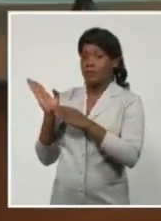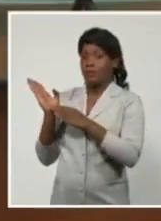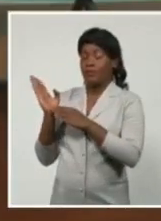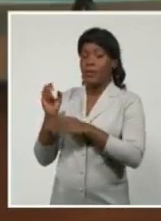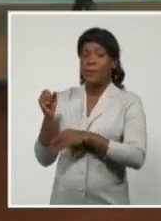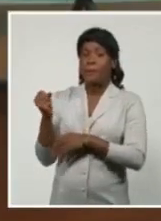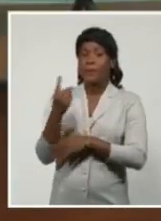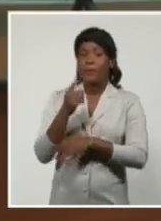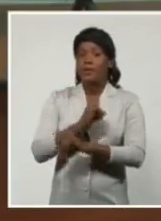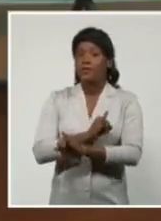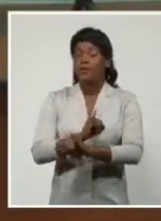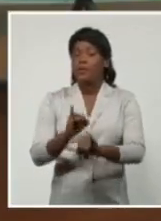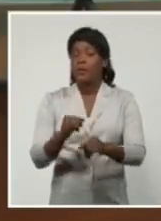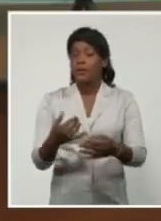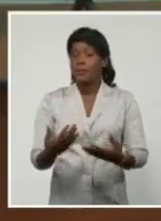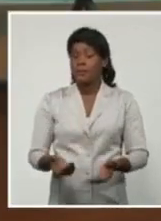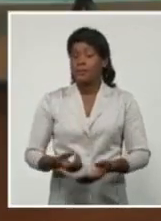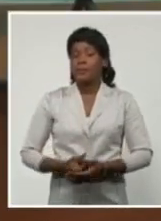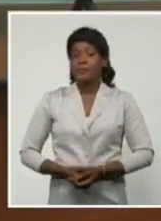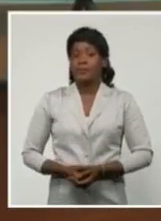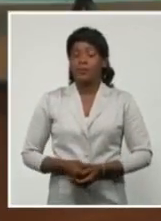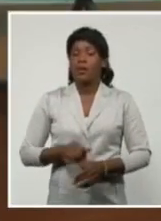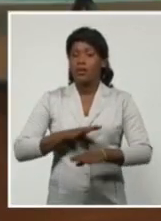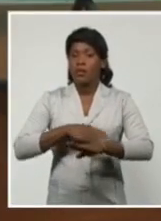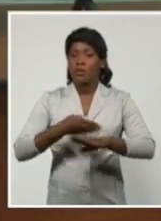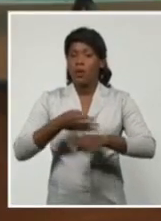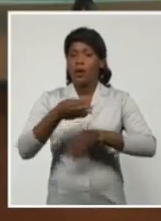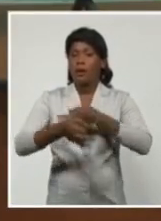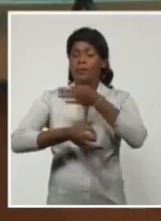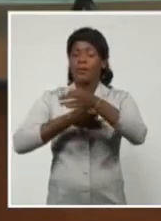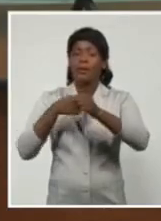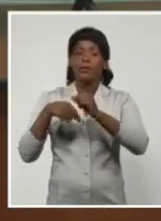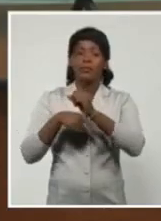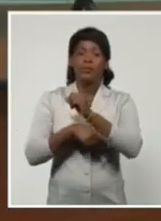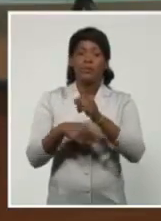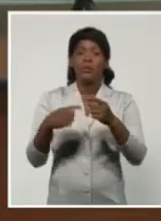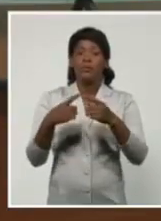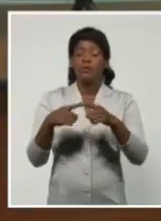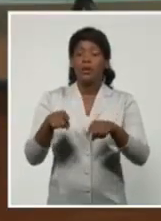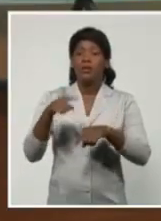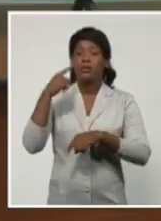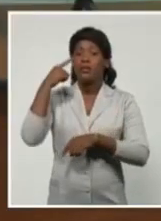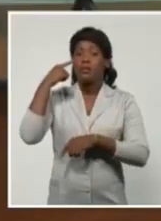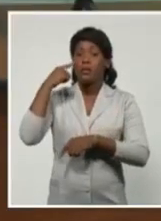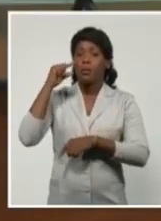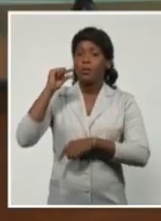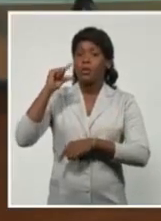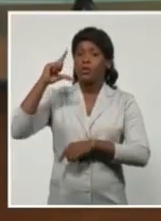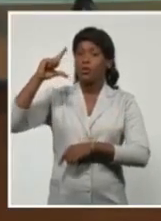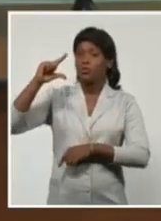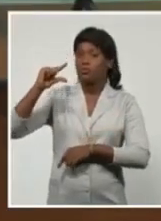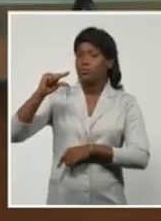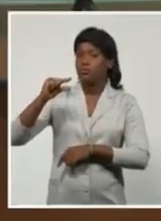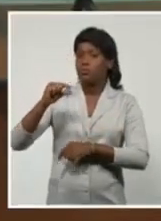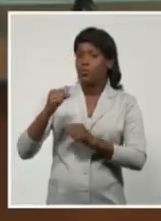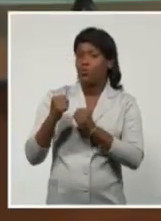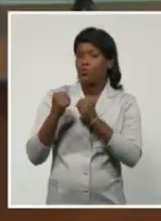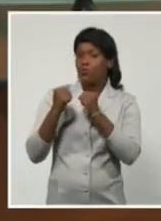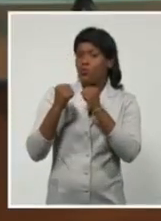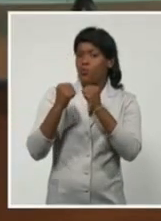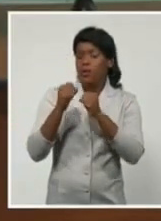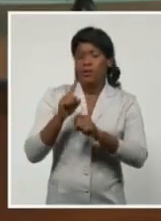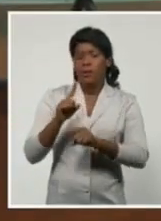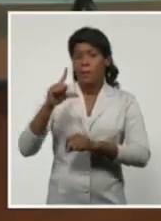que hay que decir, aunque después veamos los detalles, es que ha disminuido ligeramente su fuerza, muy